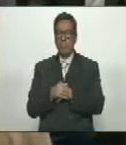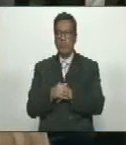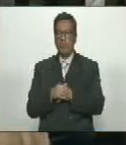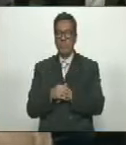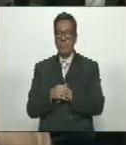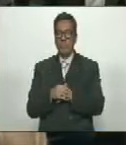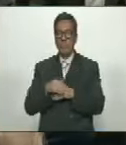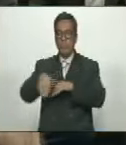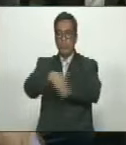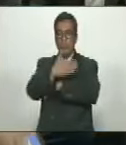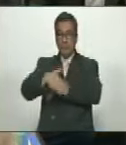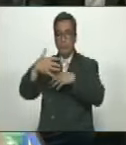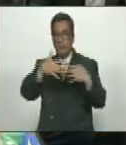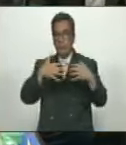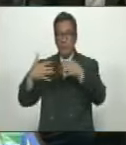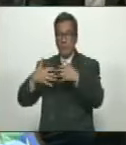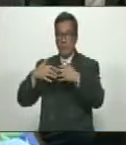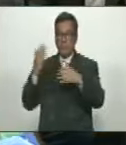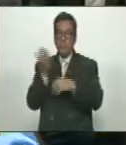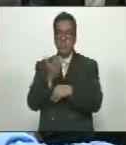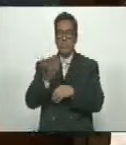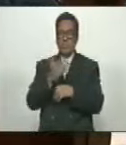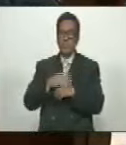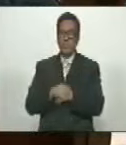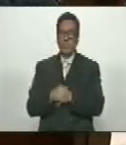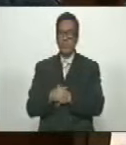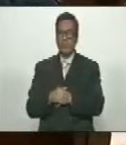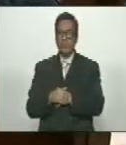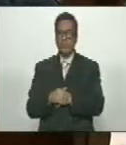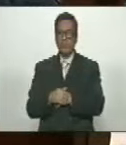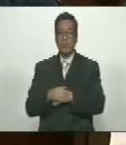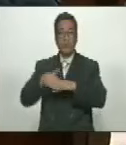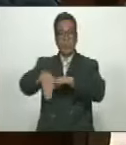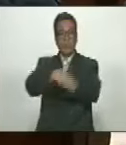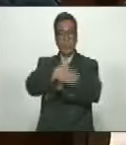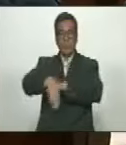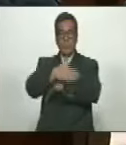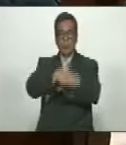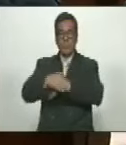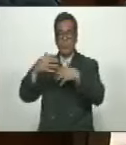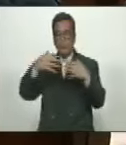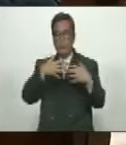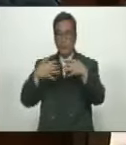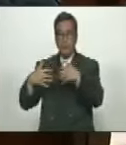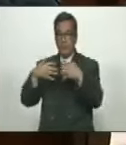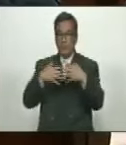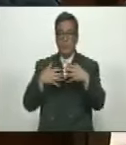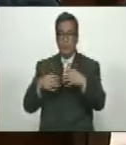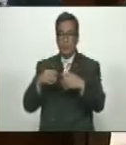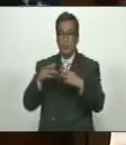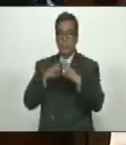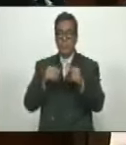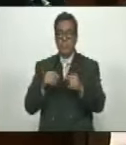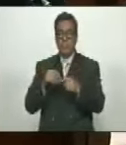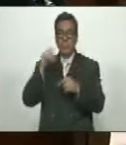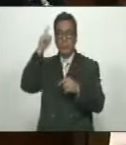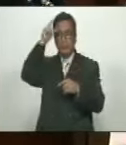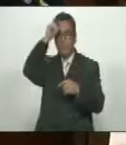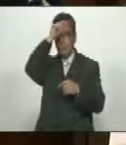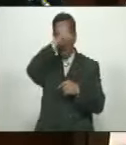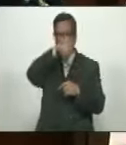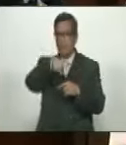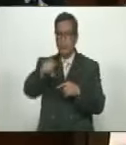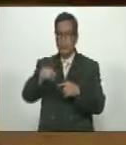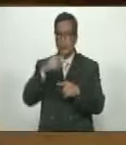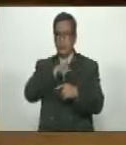en la calle luchando contra las sanciones en la calle luchando contra los lacayos de Trump que